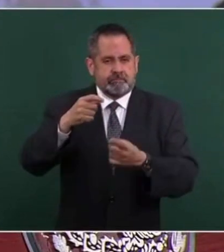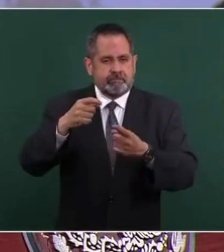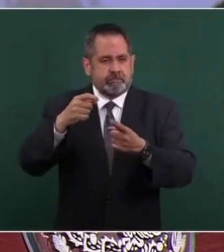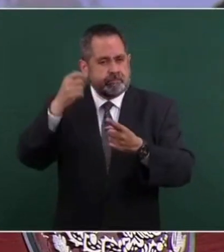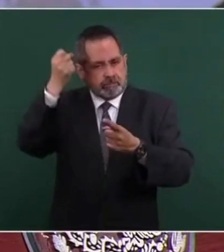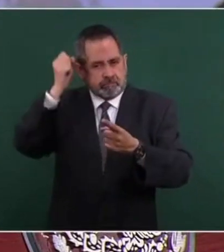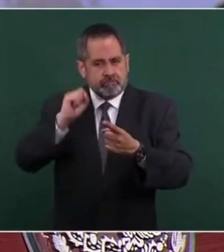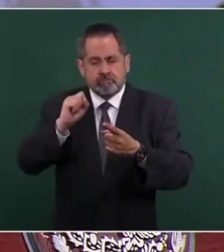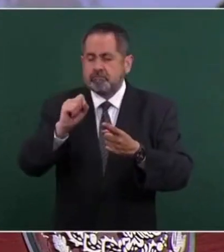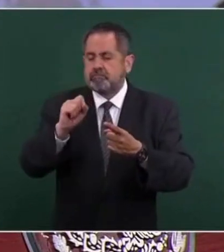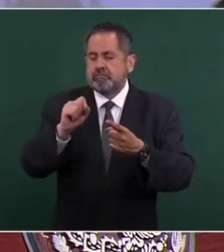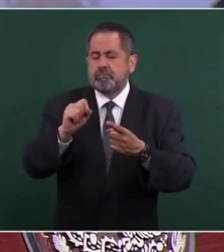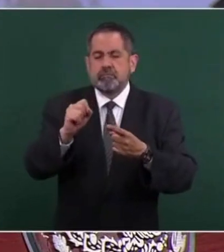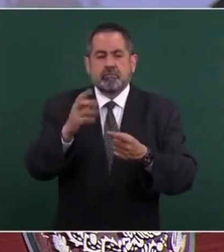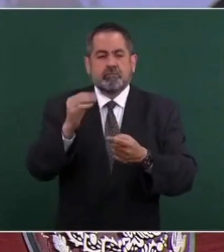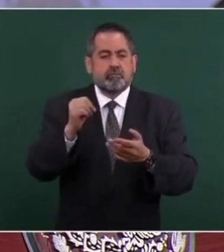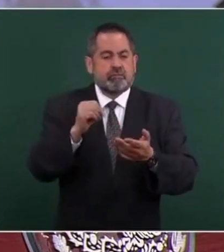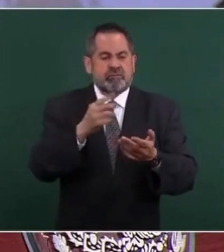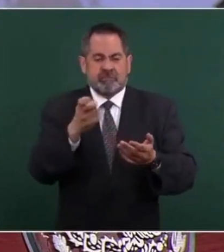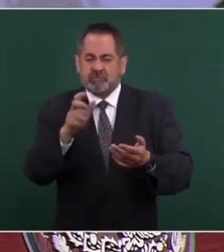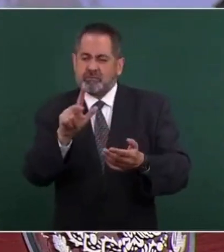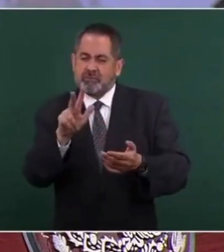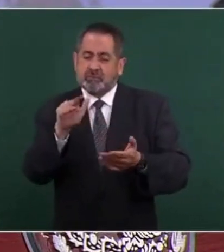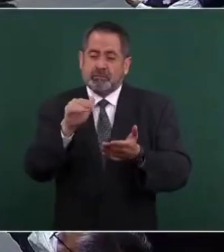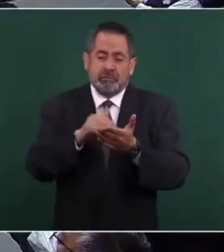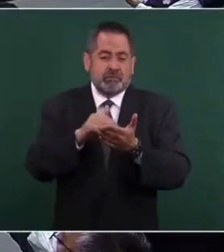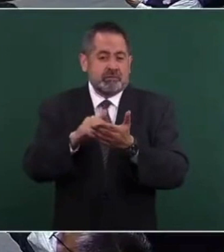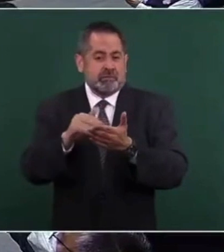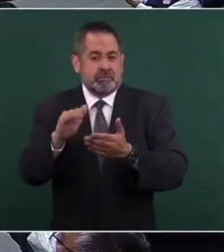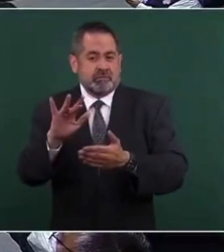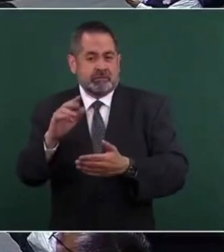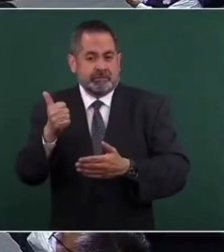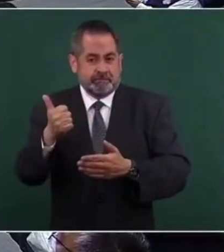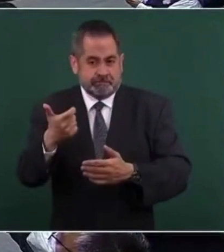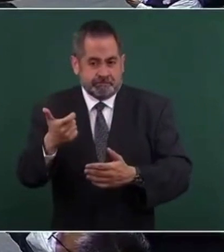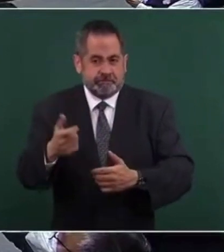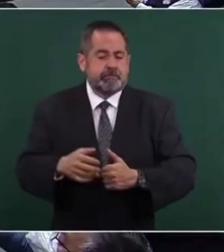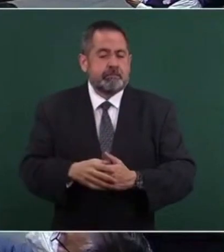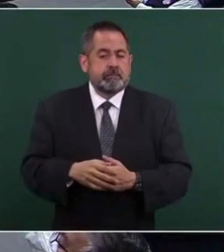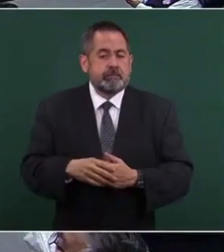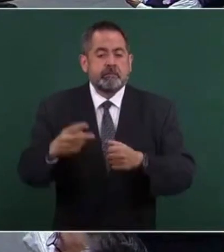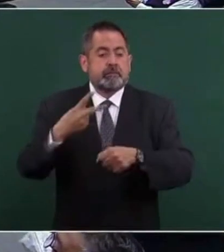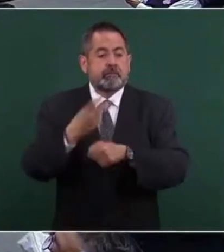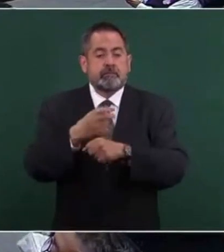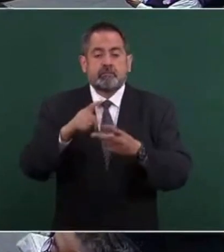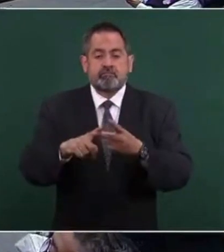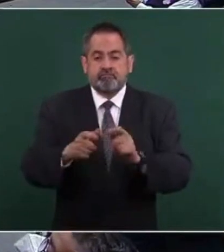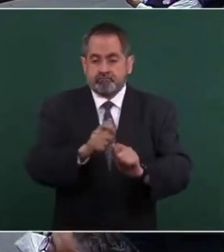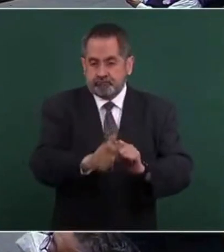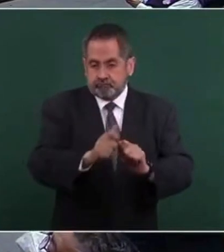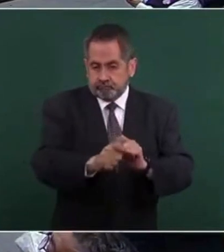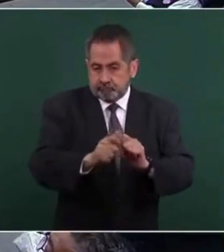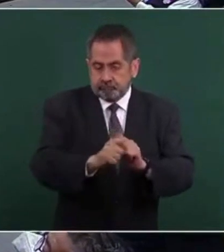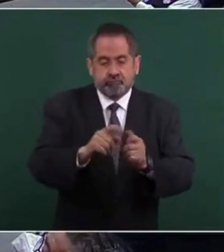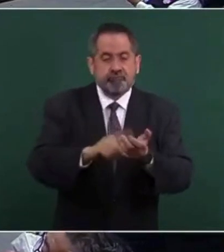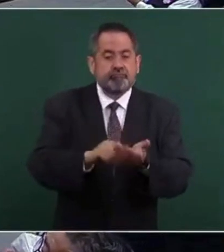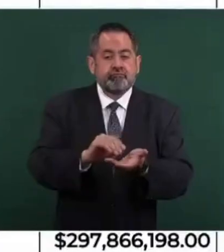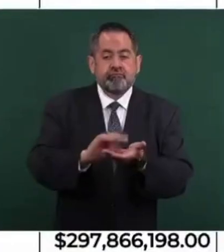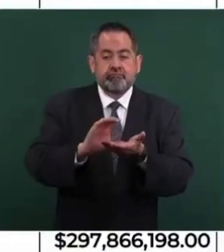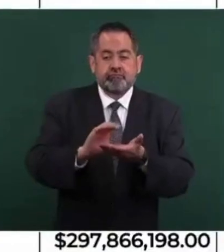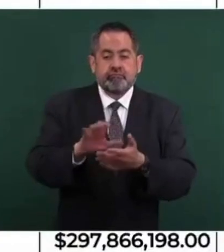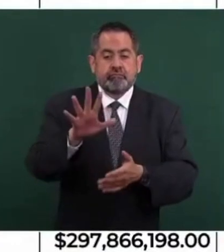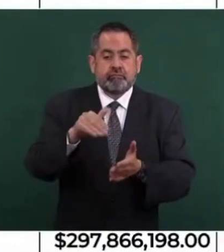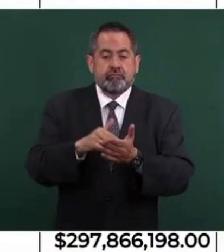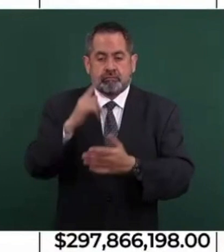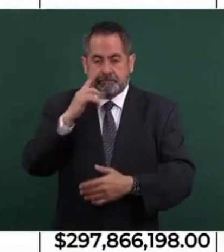28 millones 956 mil pesos, el segundo premio en efectivo es de cinco millones de pesos,